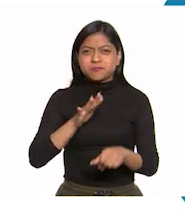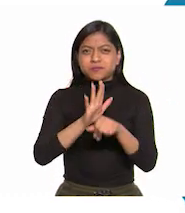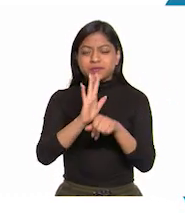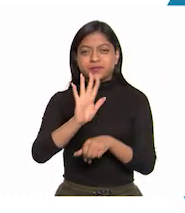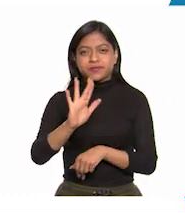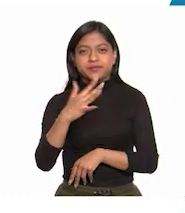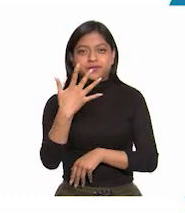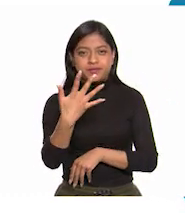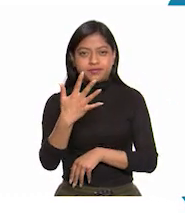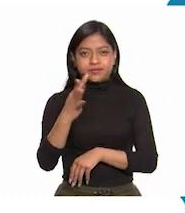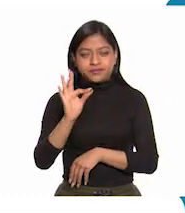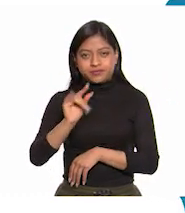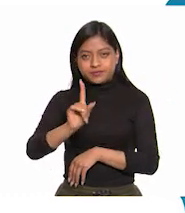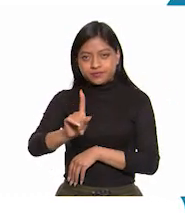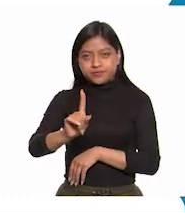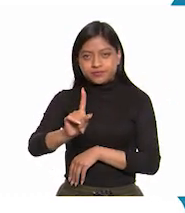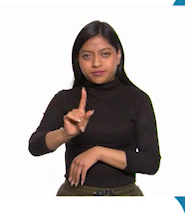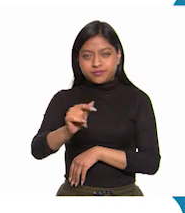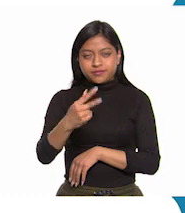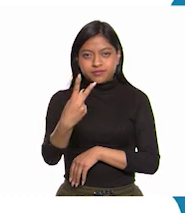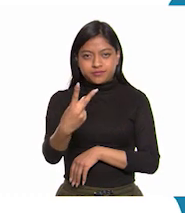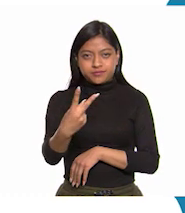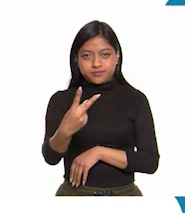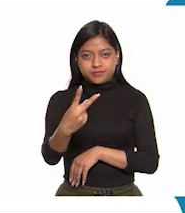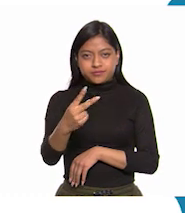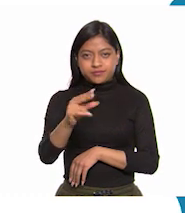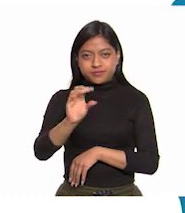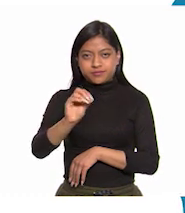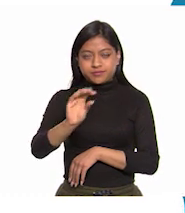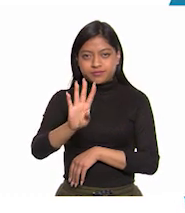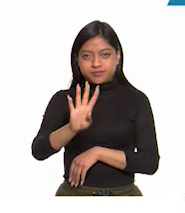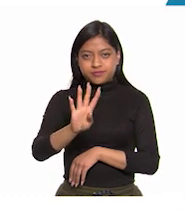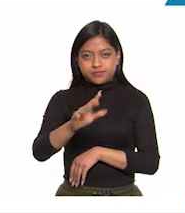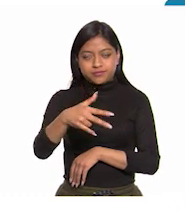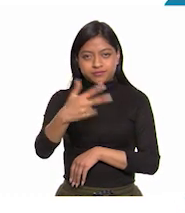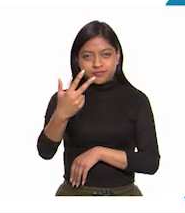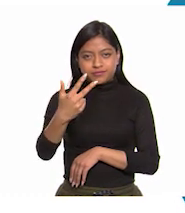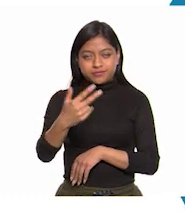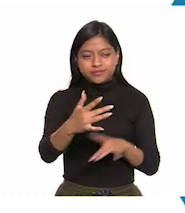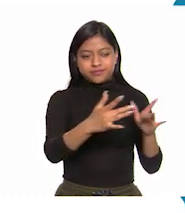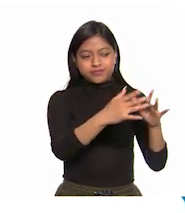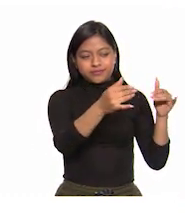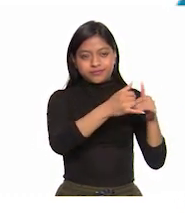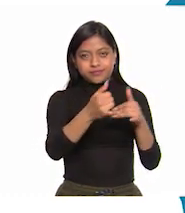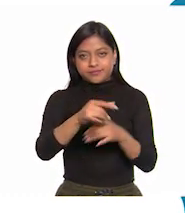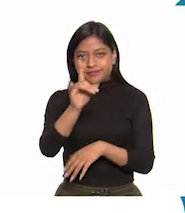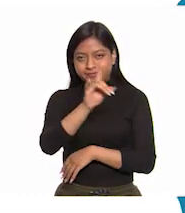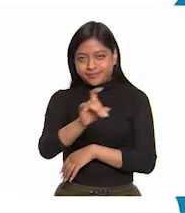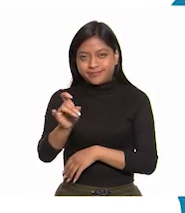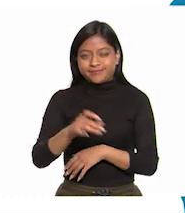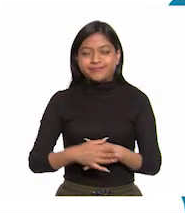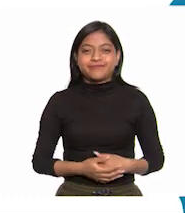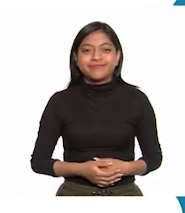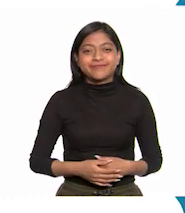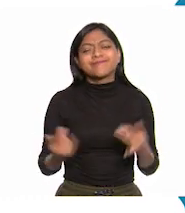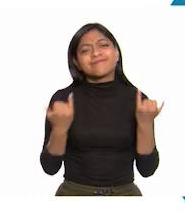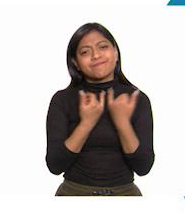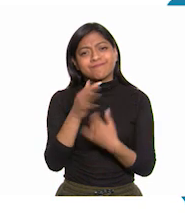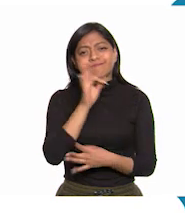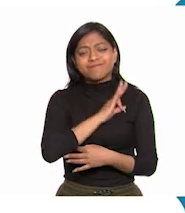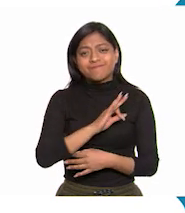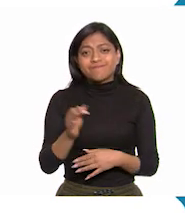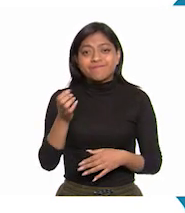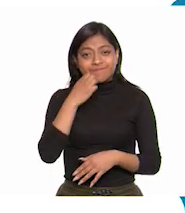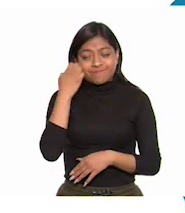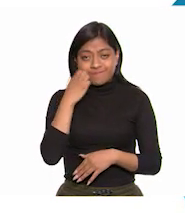teléfono 5541-720413 con 100 líneas. También puedes